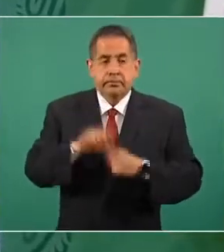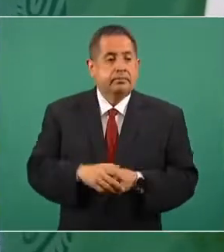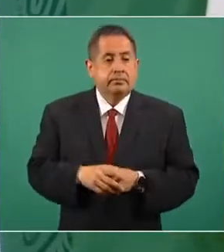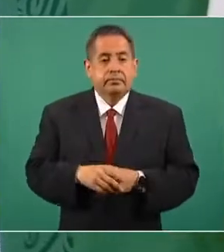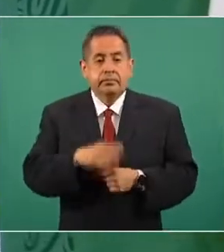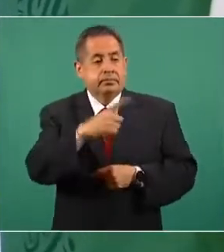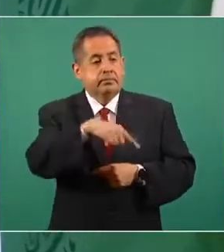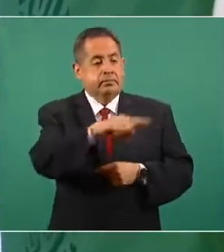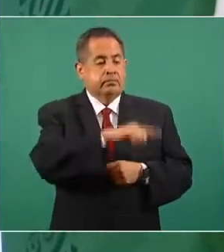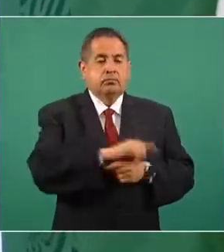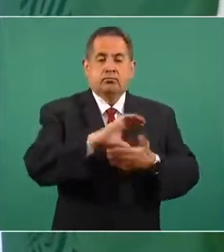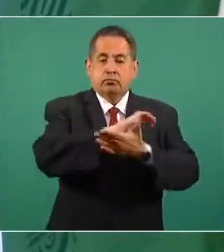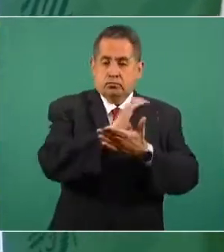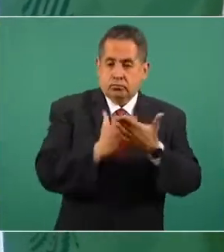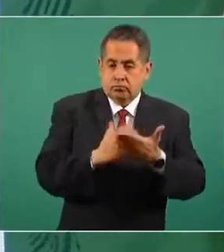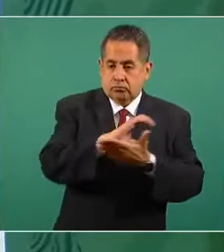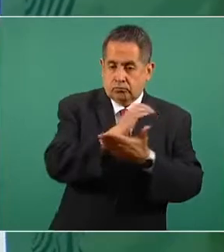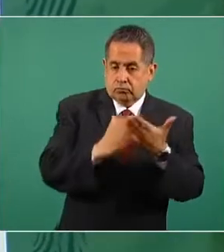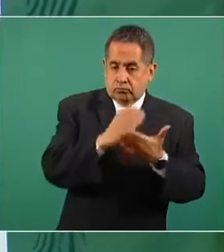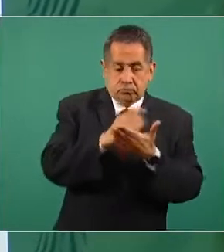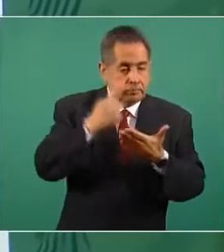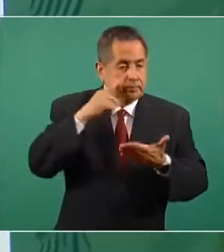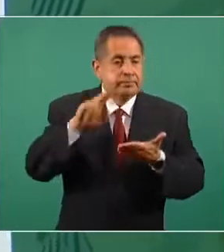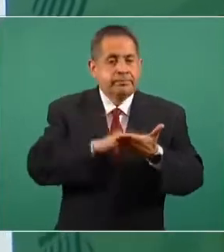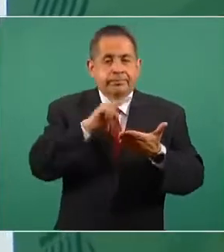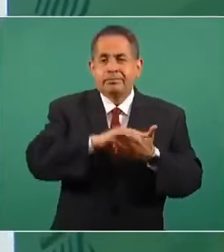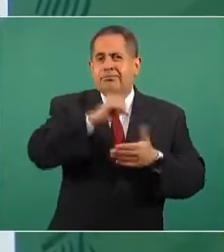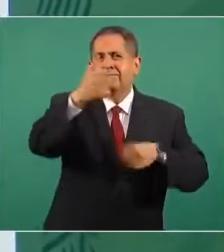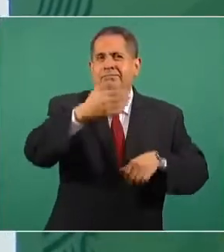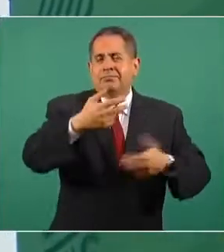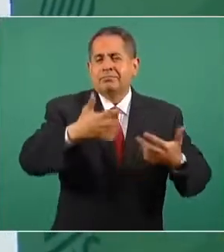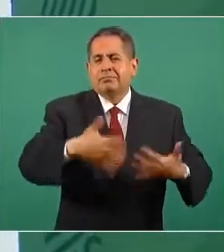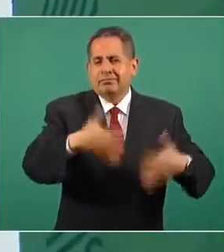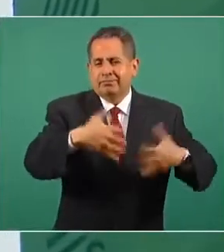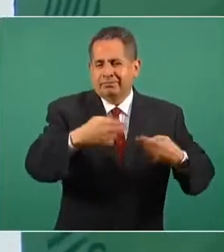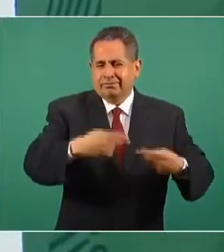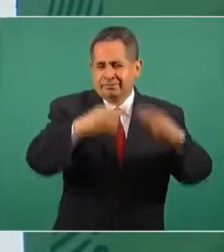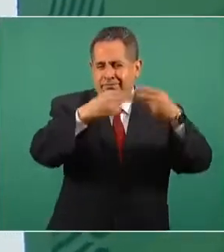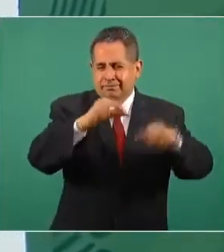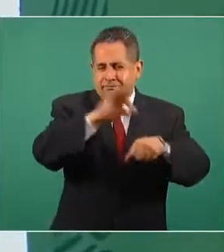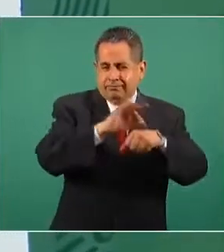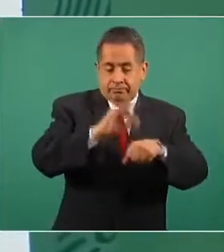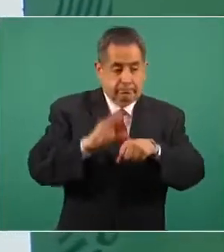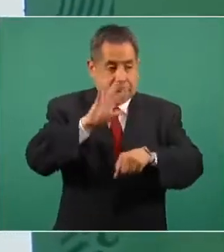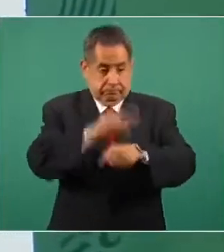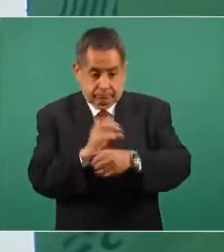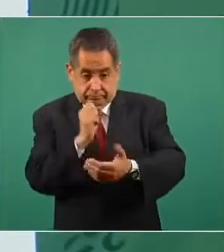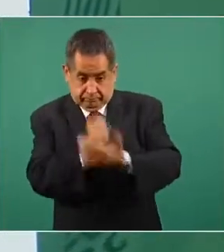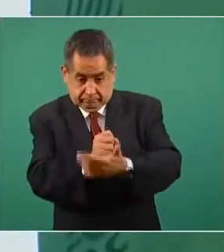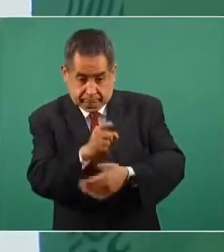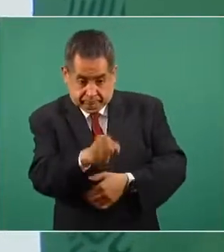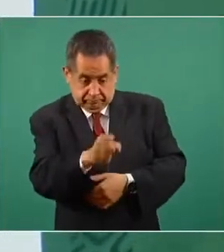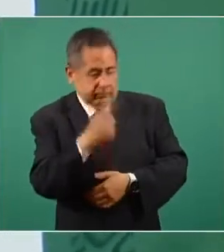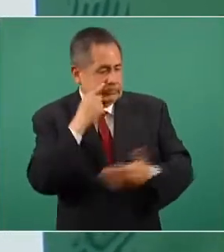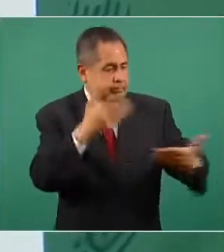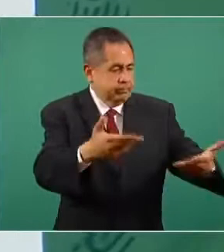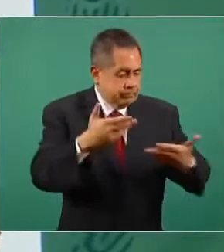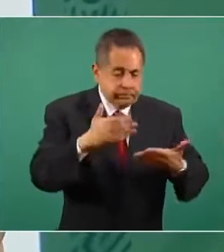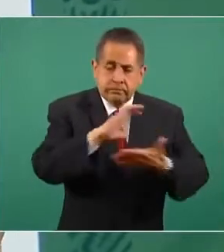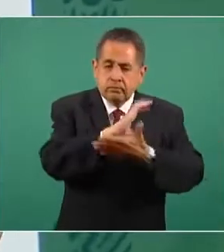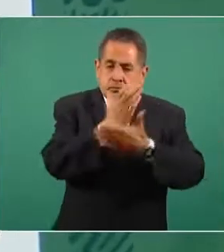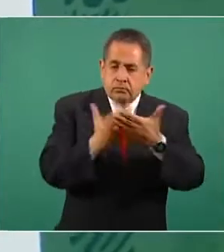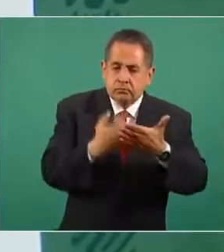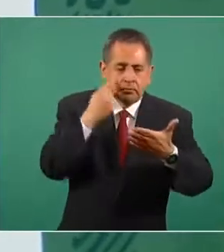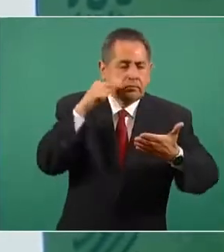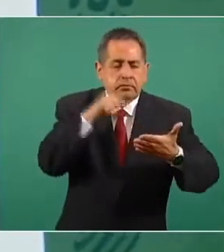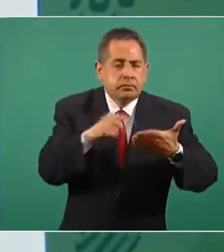presentar los contratos que suscriban con las farmacéuticas que están autorizadas en México para la adquisición de vacunas contra el virus